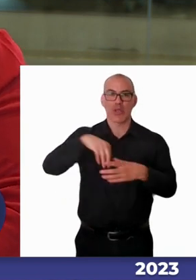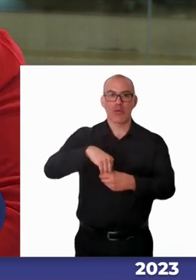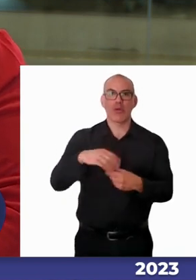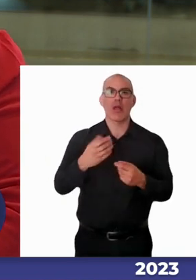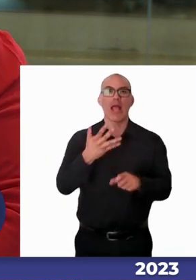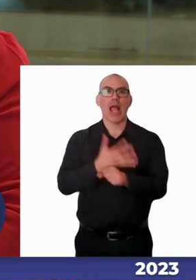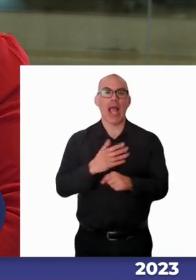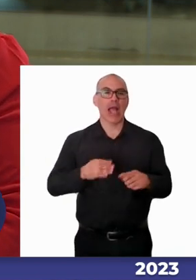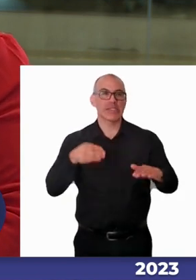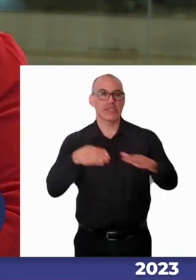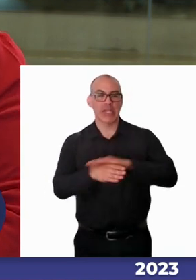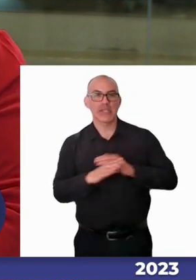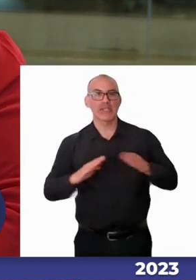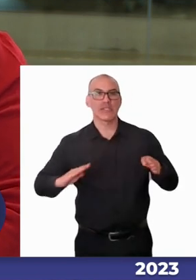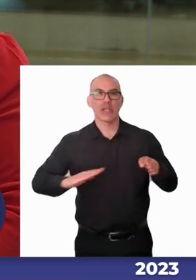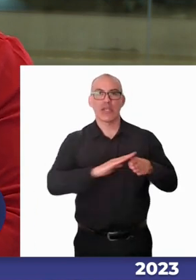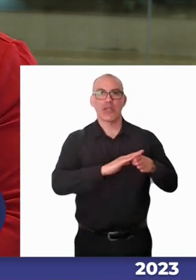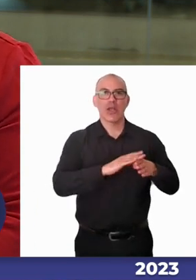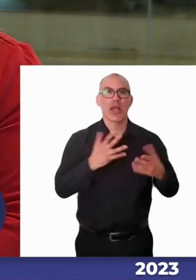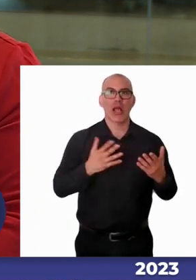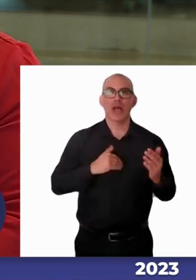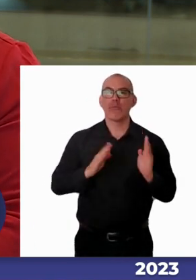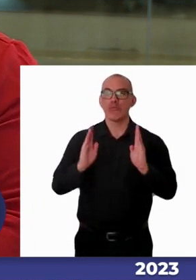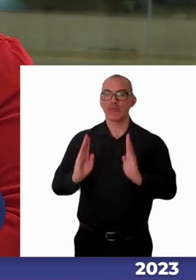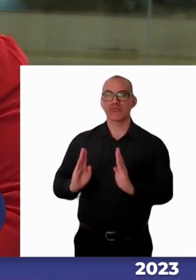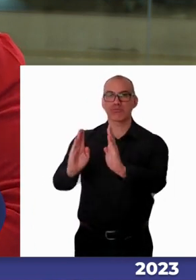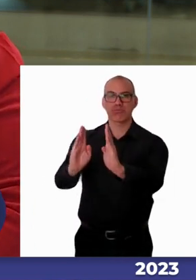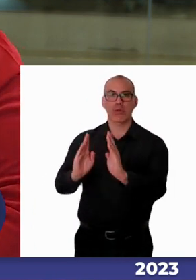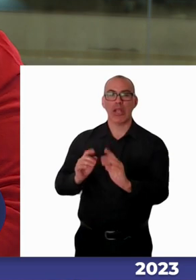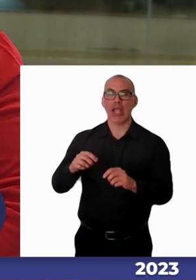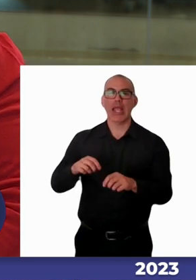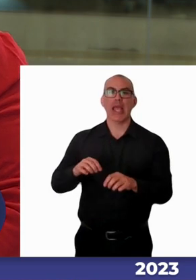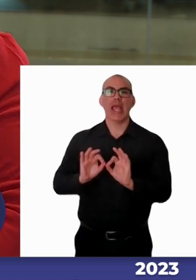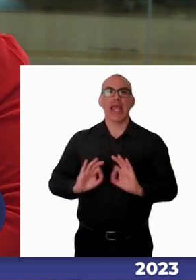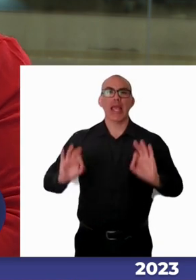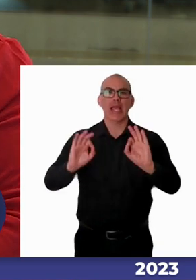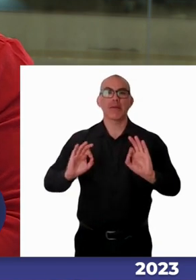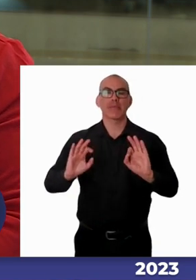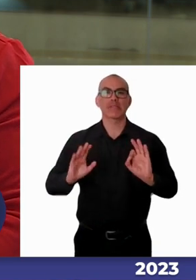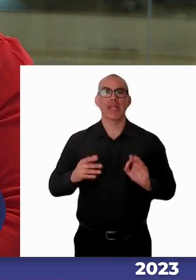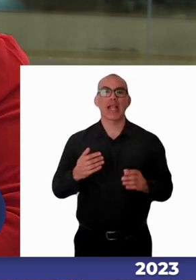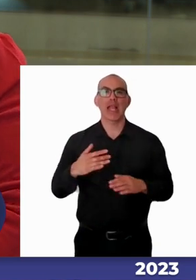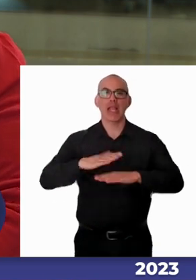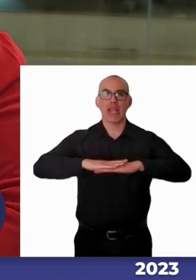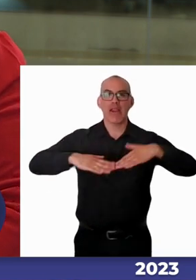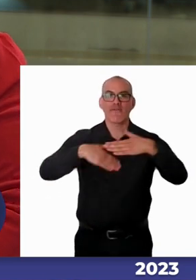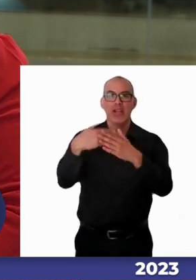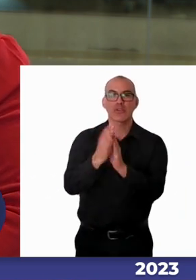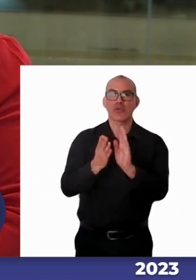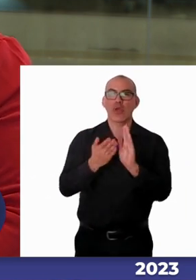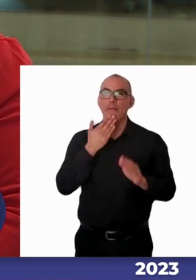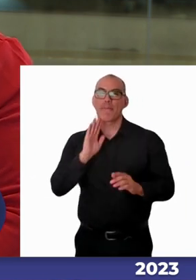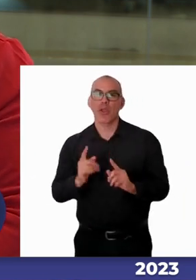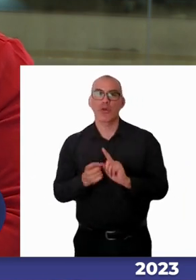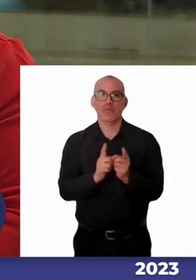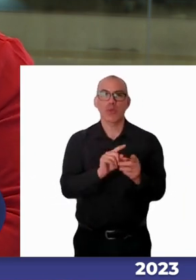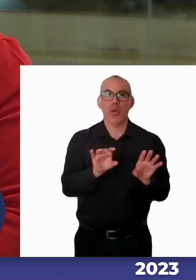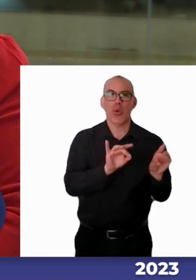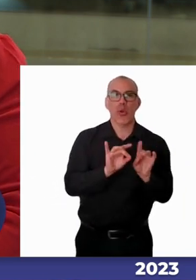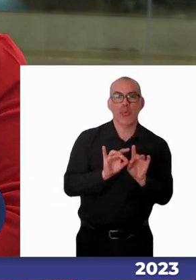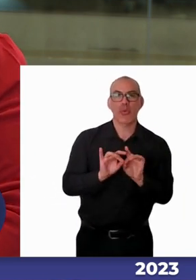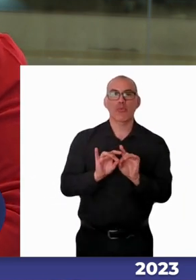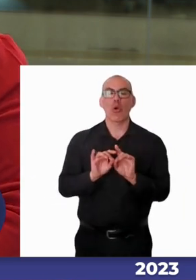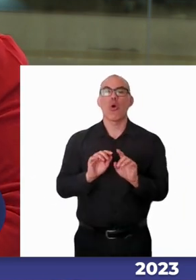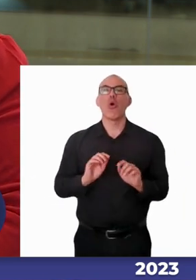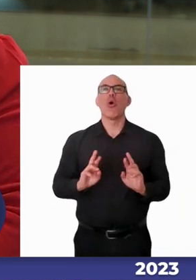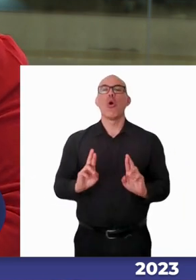algún tipo de acceso especial, acá tenemos rampa, tenemos mejor infraestructura y vamos seleccionando. Sé que ojalá fueran todas las